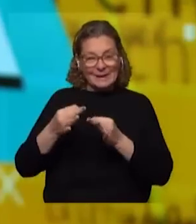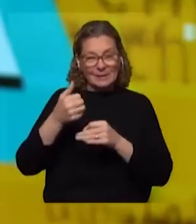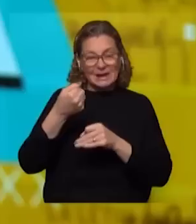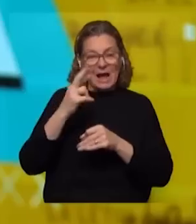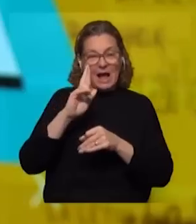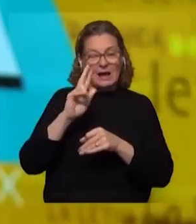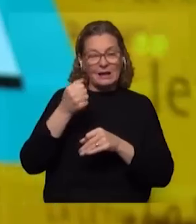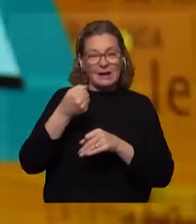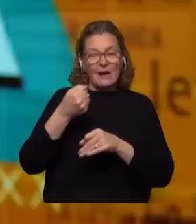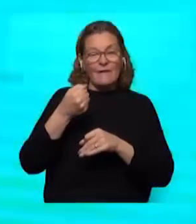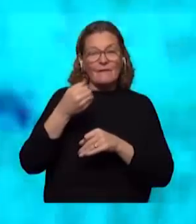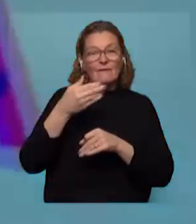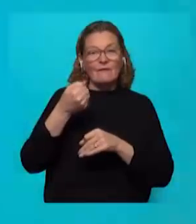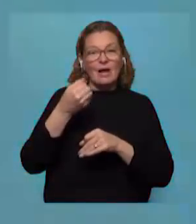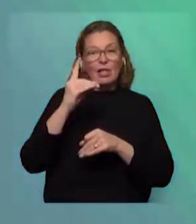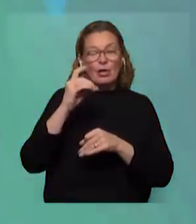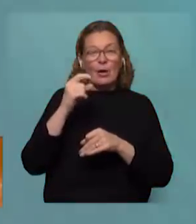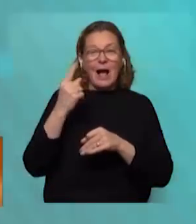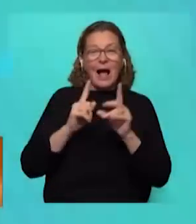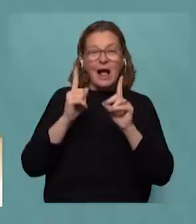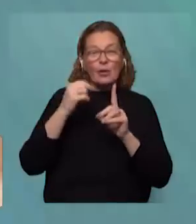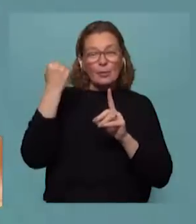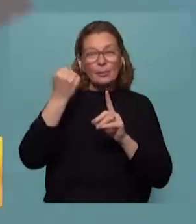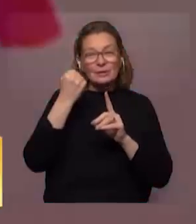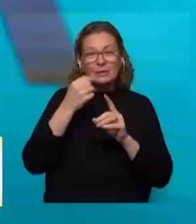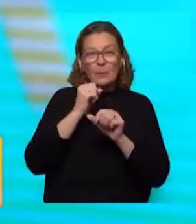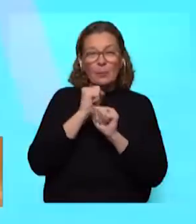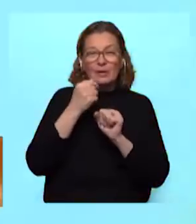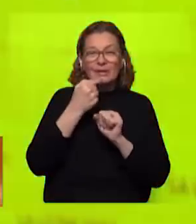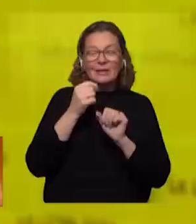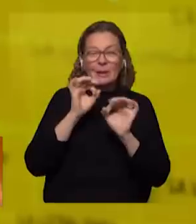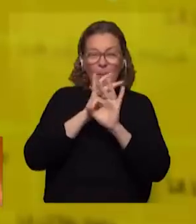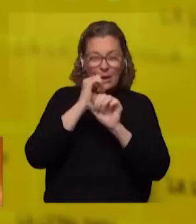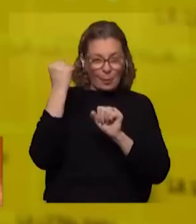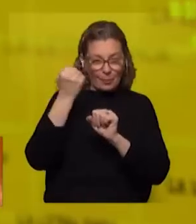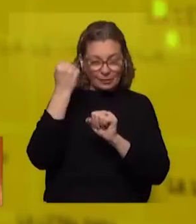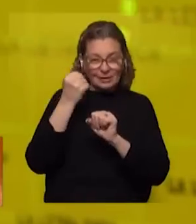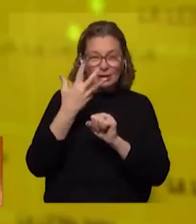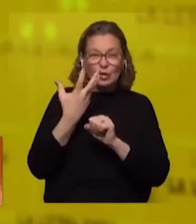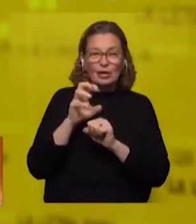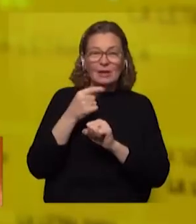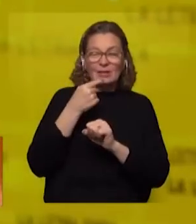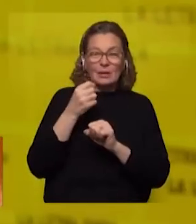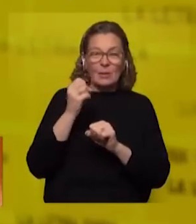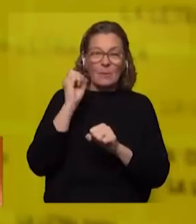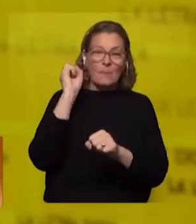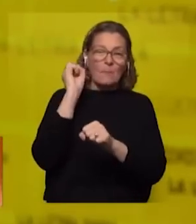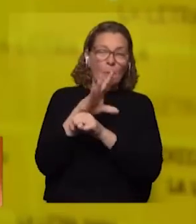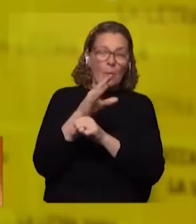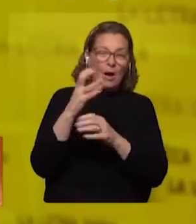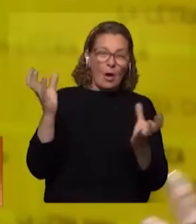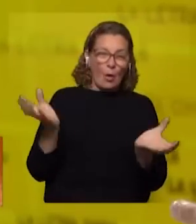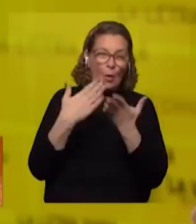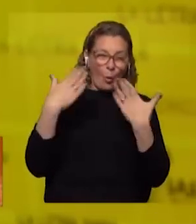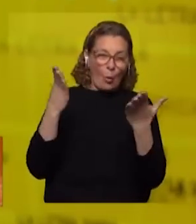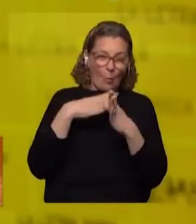Justamente, una cosa importante que no puedo aprovechar la instancia para aclarar es que no tiene que ver con el accionamiento de lo que llaman bomba de humo, bomba de humo